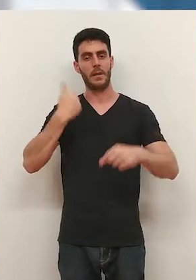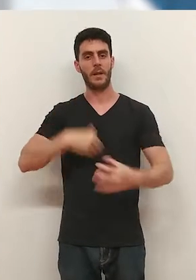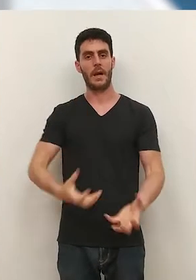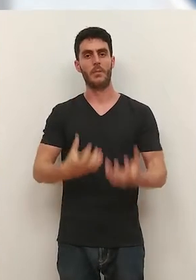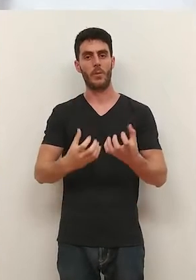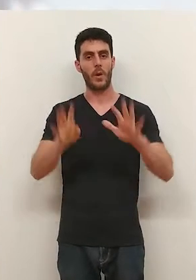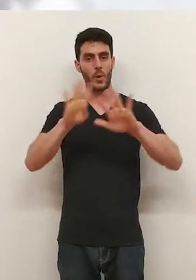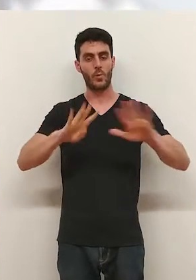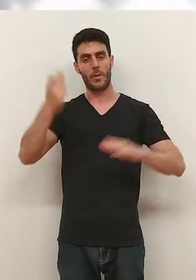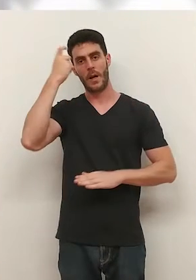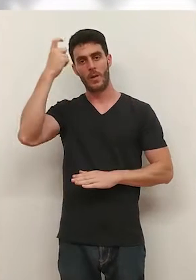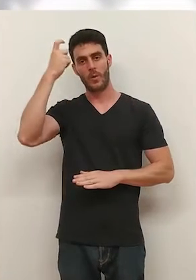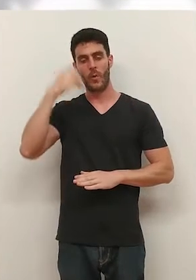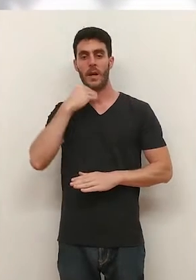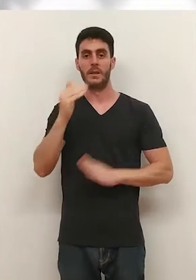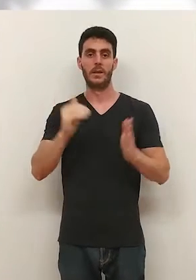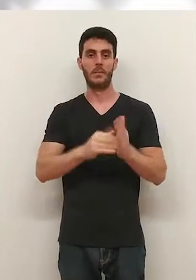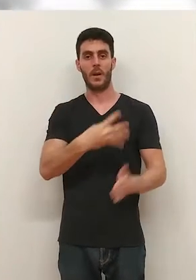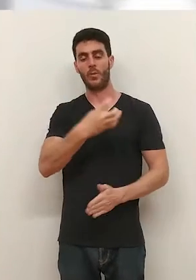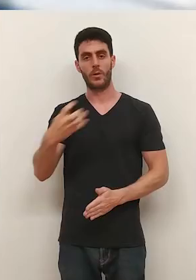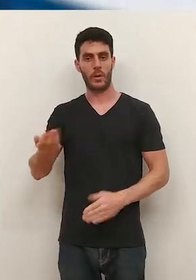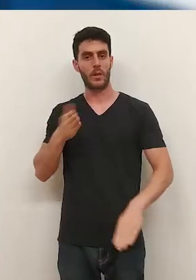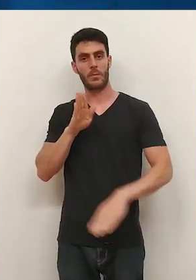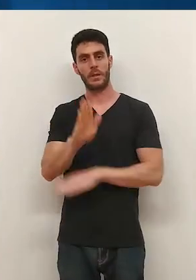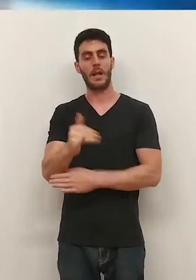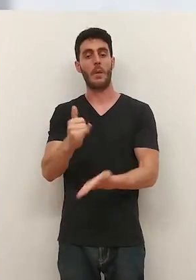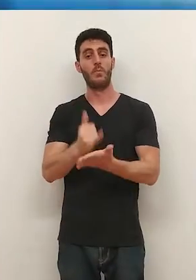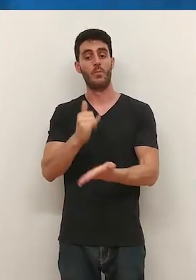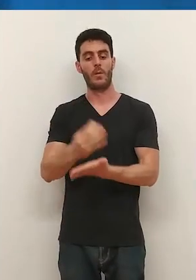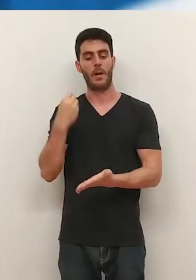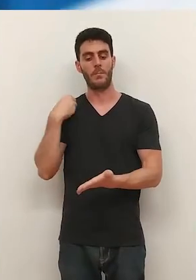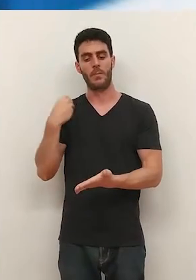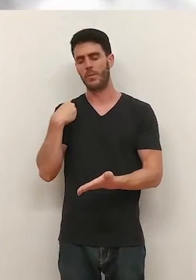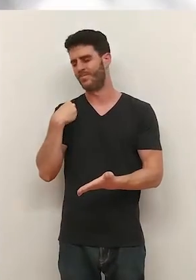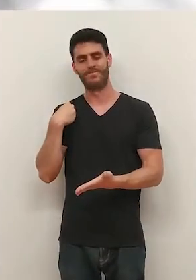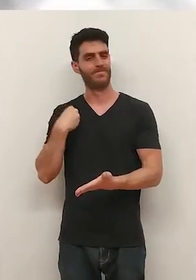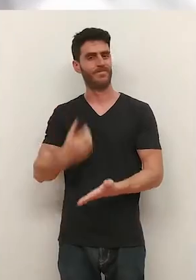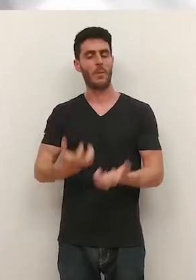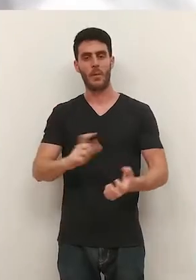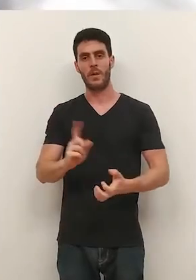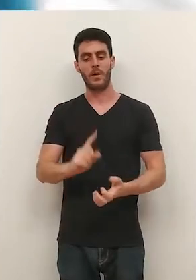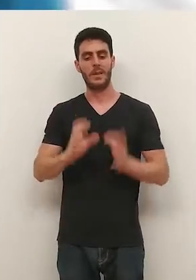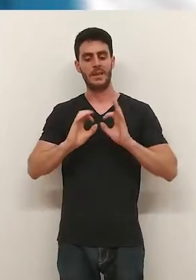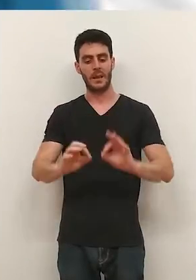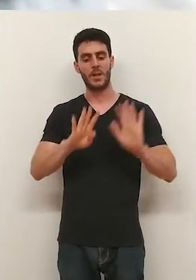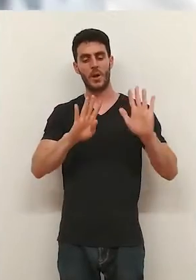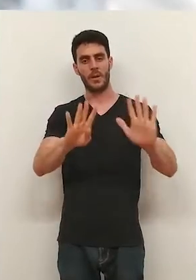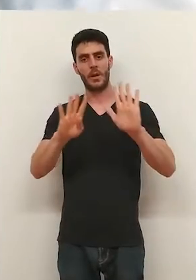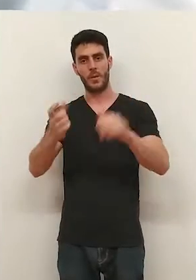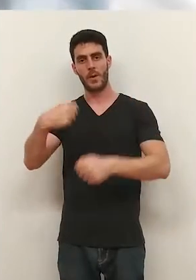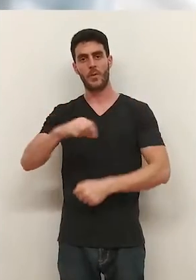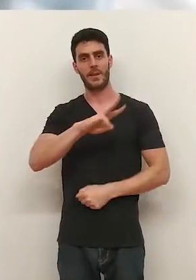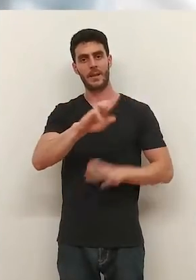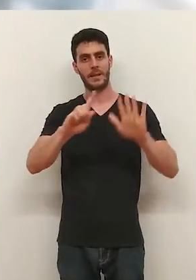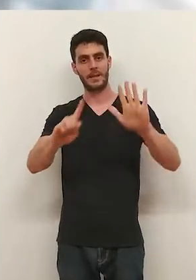selectividad ha aprobado. Solo 9 estudiantes de los casi 1.400 que se presentaron a la prueba no la han superado. Exactamente